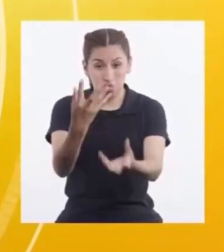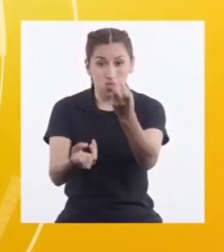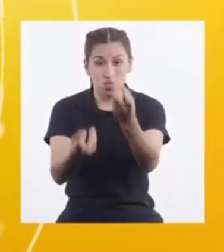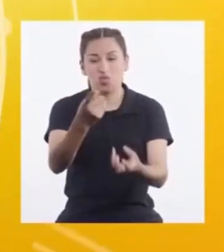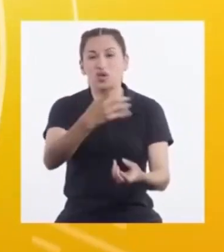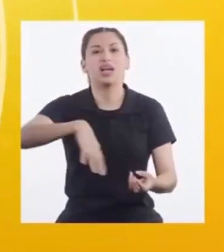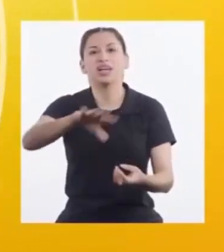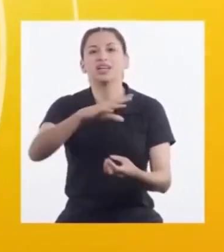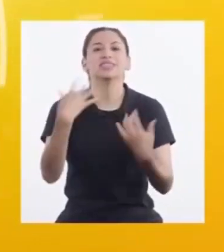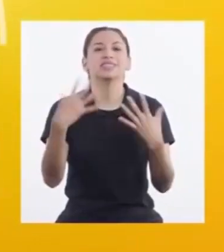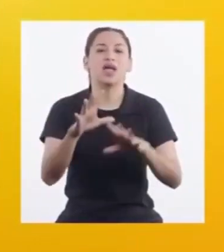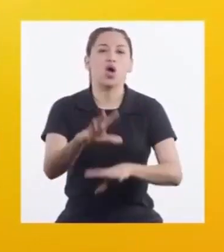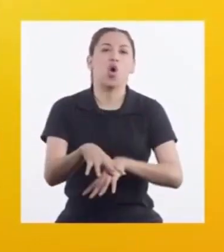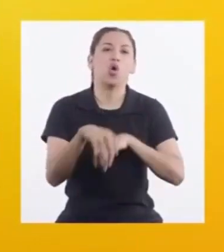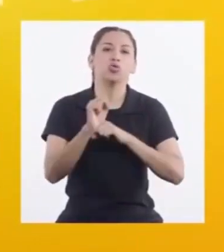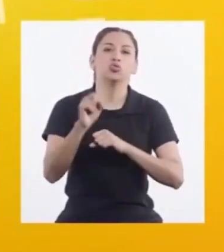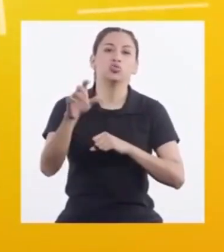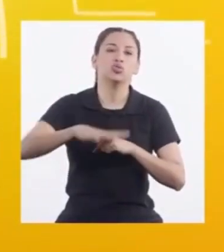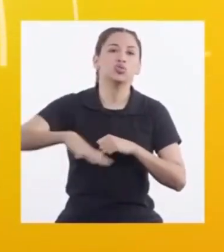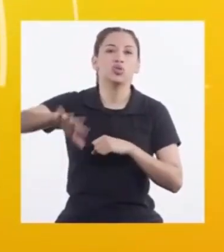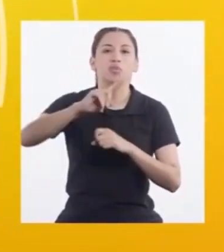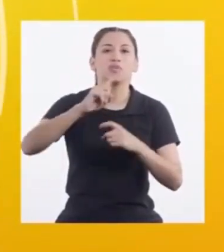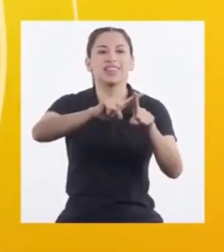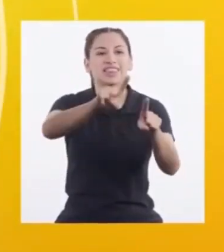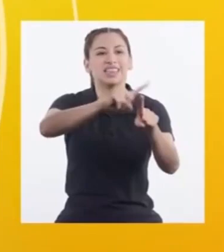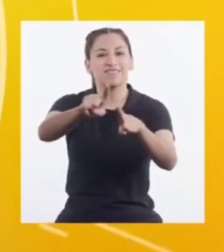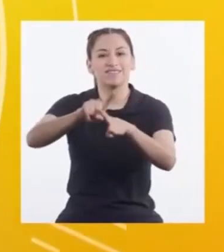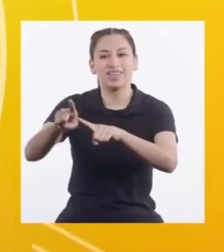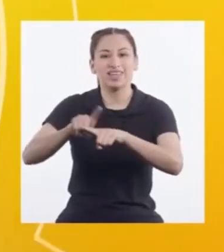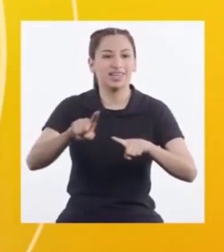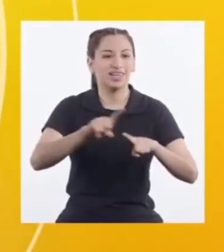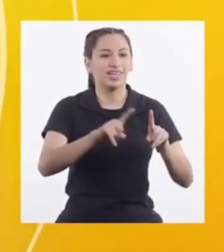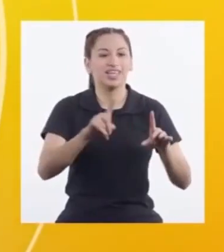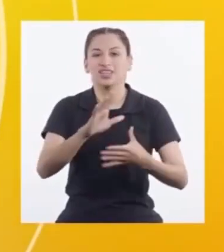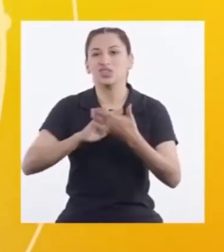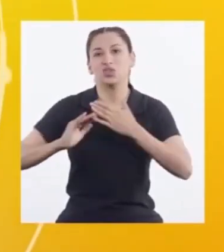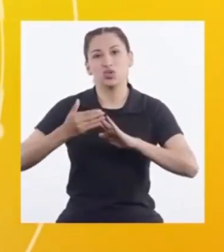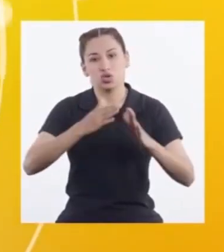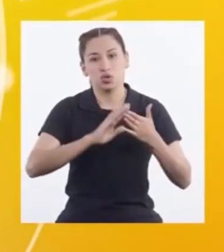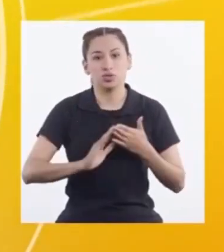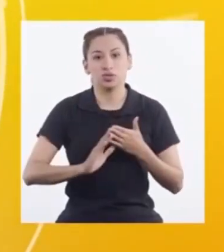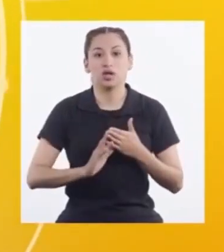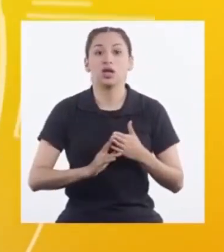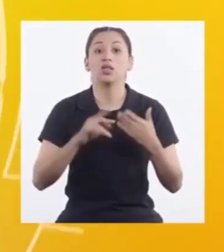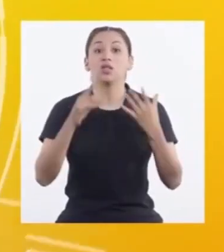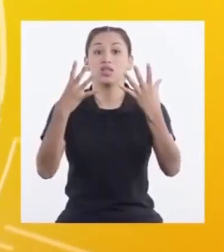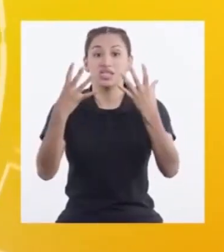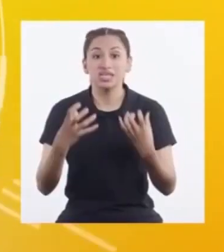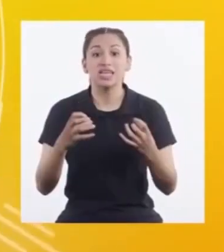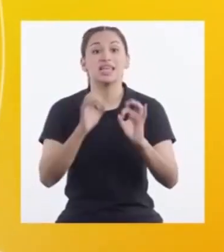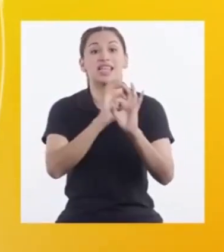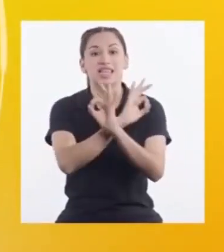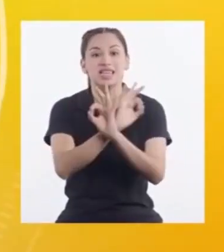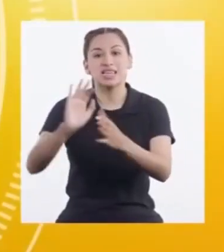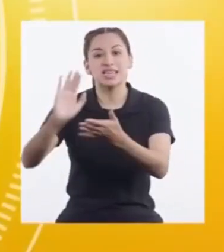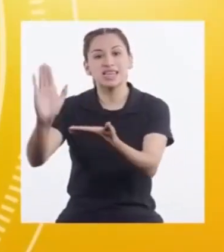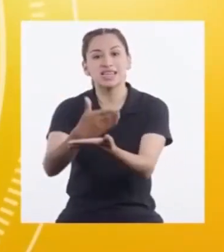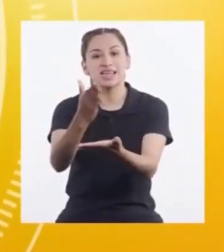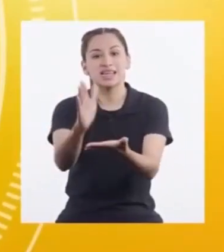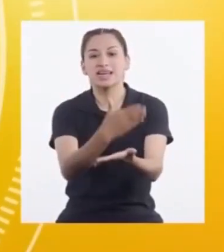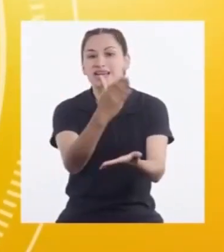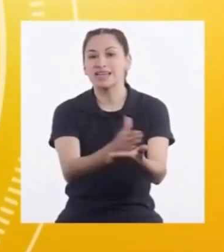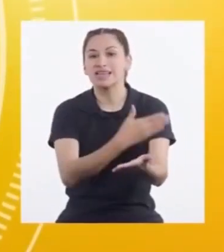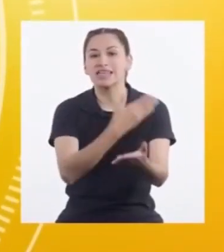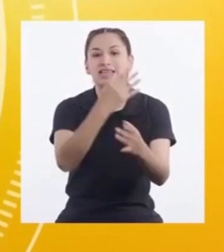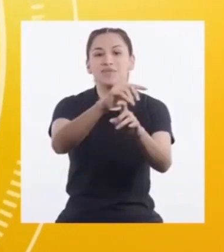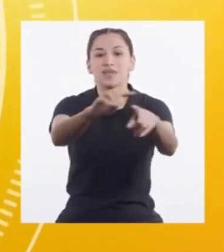práctica Muy común Que se realiza En varias comunidades Para poder Rinclar los campos